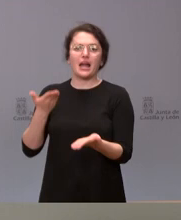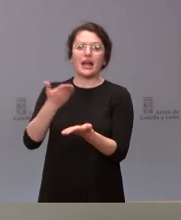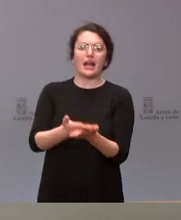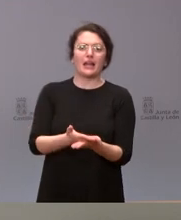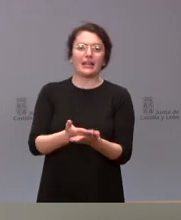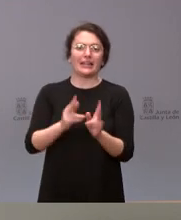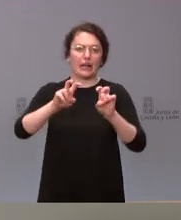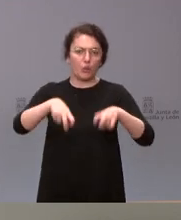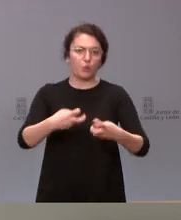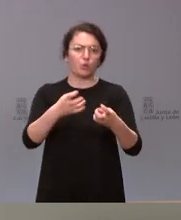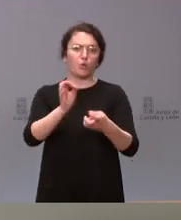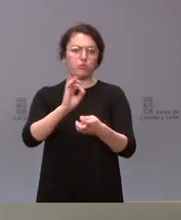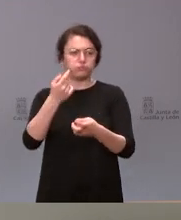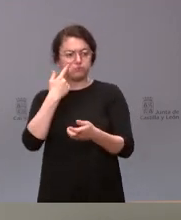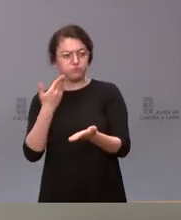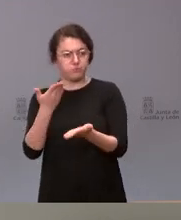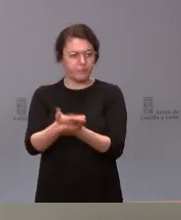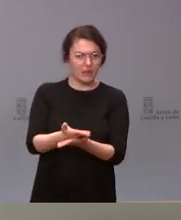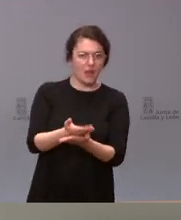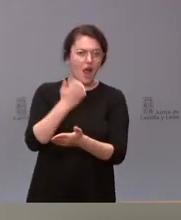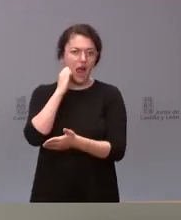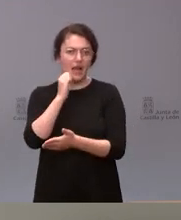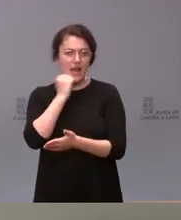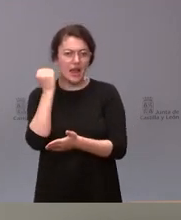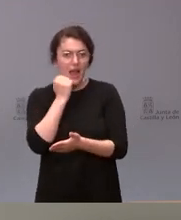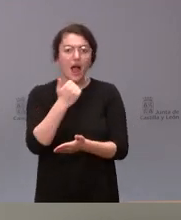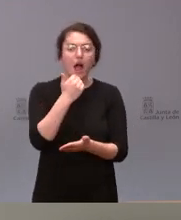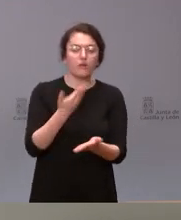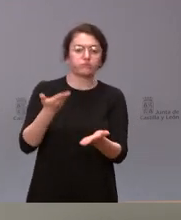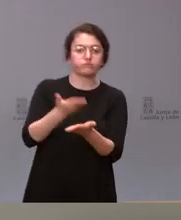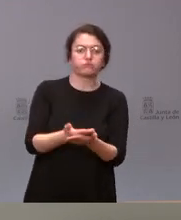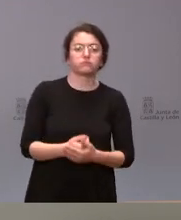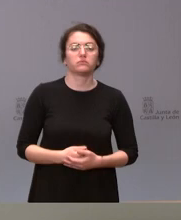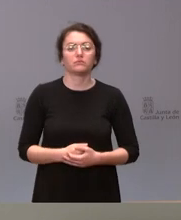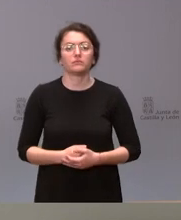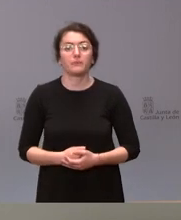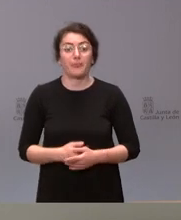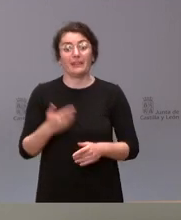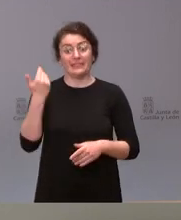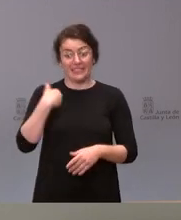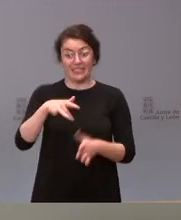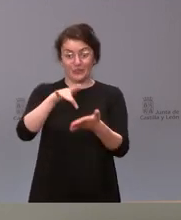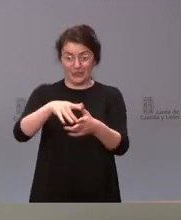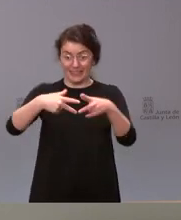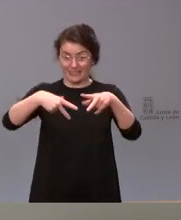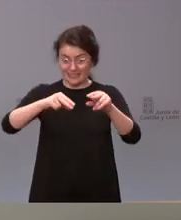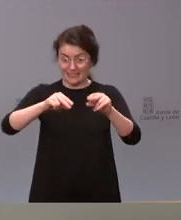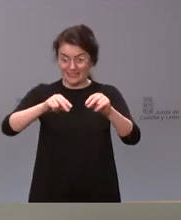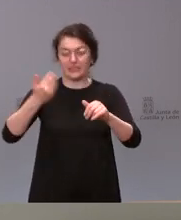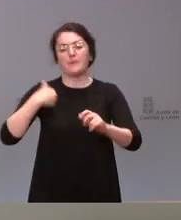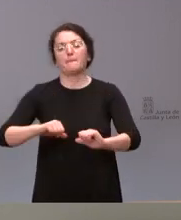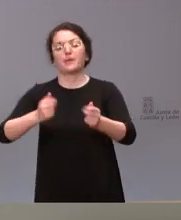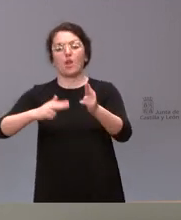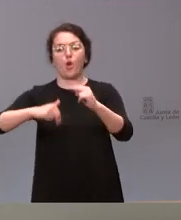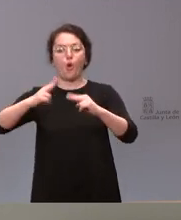dependerá en gran parte de si hay recursos y dependerá en gran parte de cuáles son los licitadores para saber el momento exacto pero les iremos comunicando a medida que